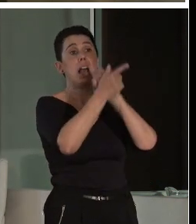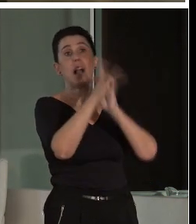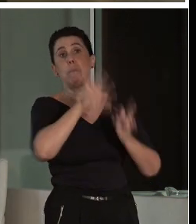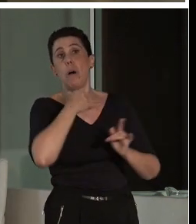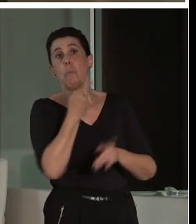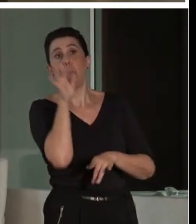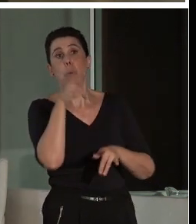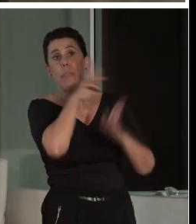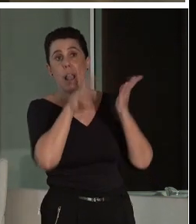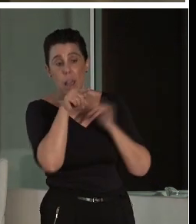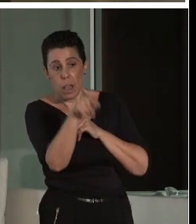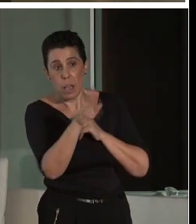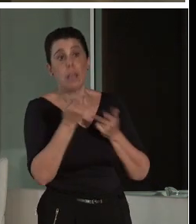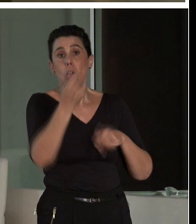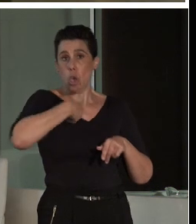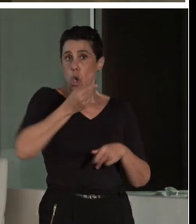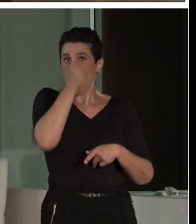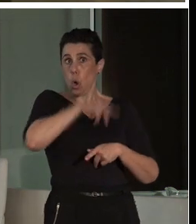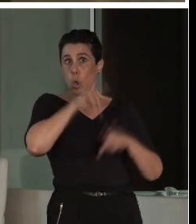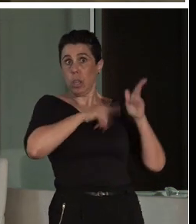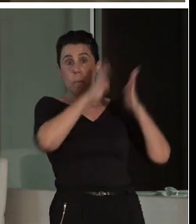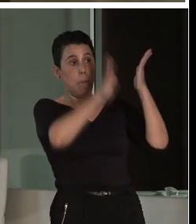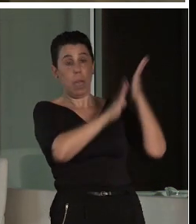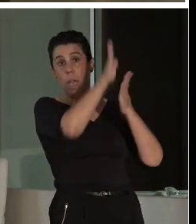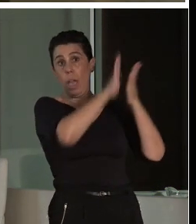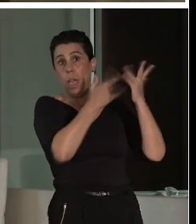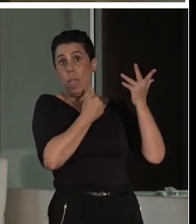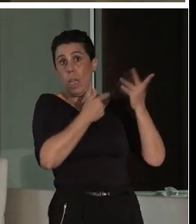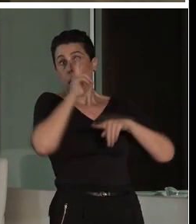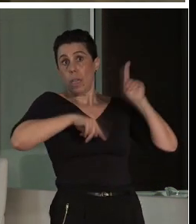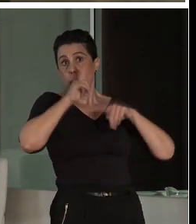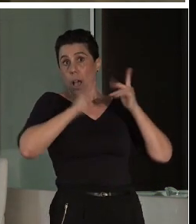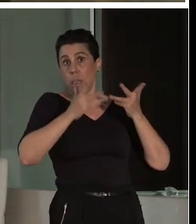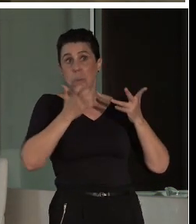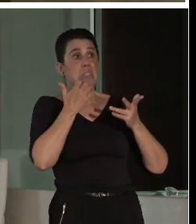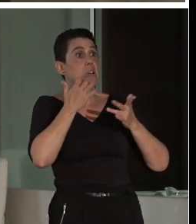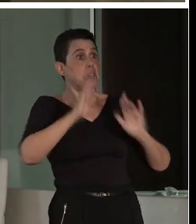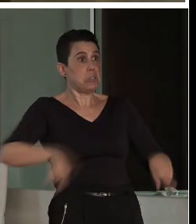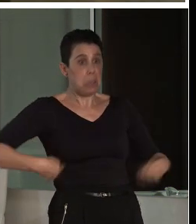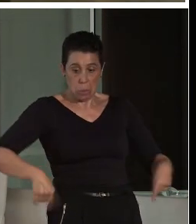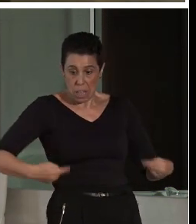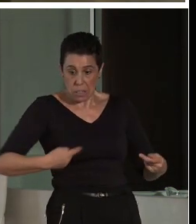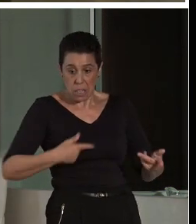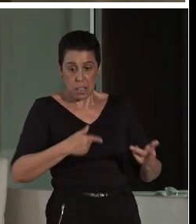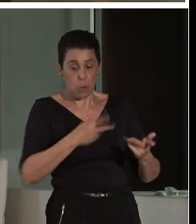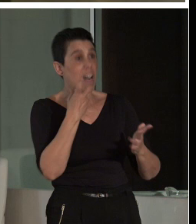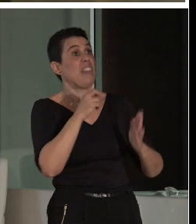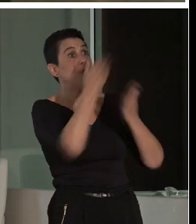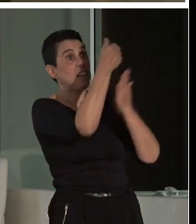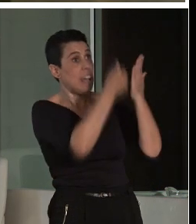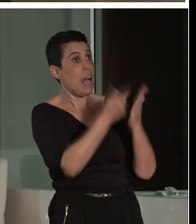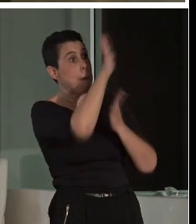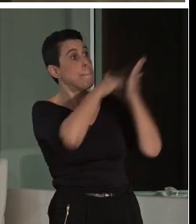puedo leer yo. Si el rasante de visión para una silla de ruedas es adecuado también para mí. Si es ergonómico. Si yo no tengo